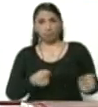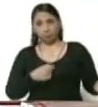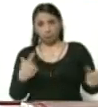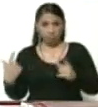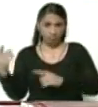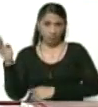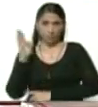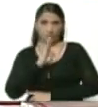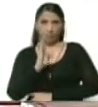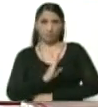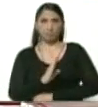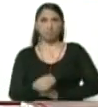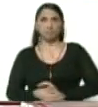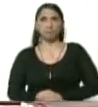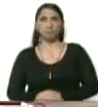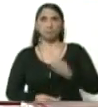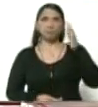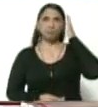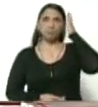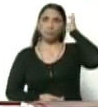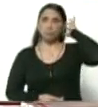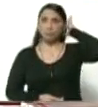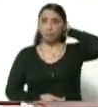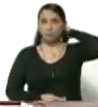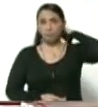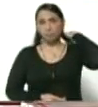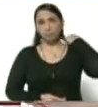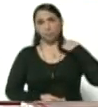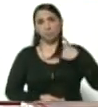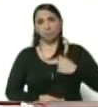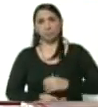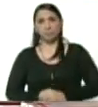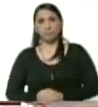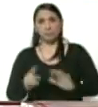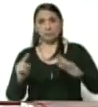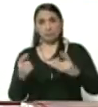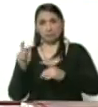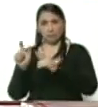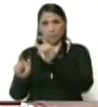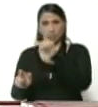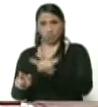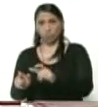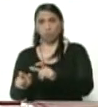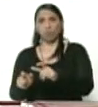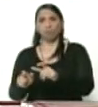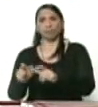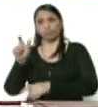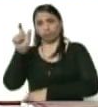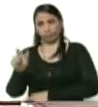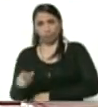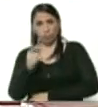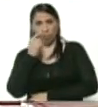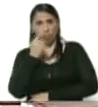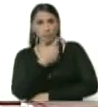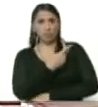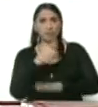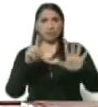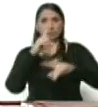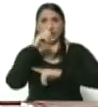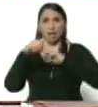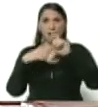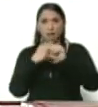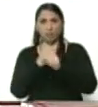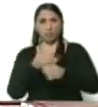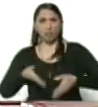de Brasil. El sexto caso es un hombre de 36 años de edad, natural del Estado Falcón.